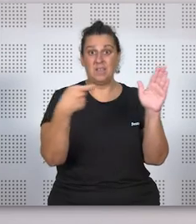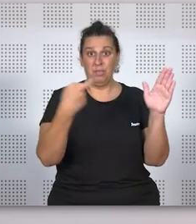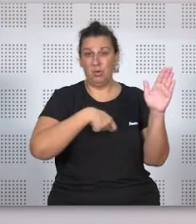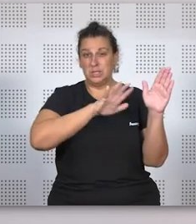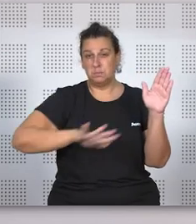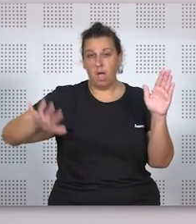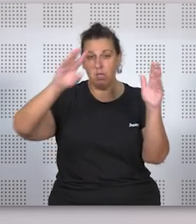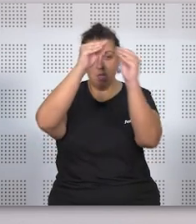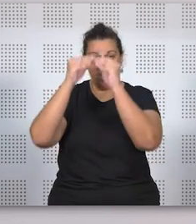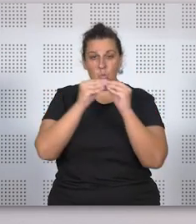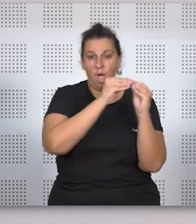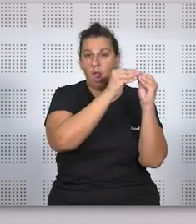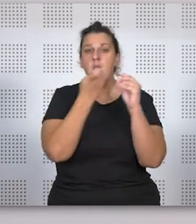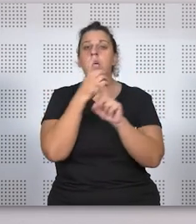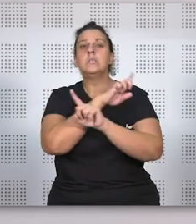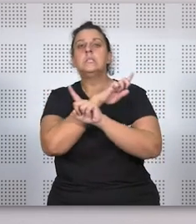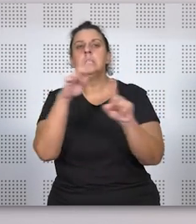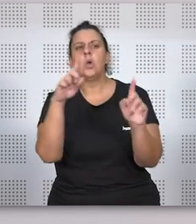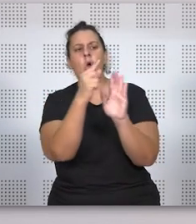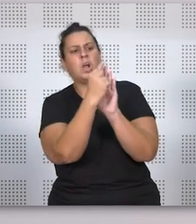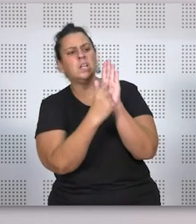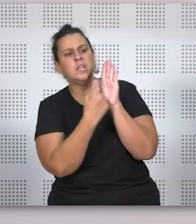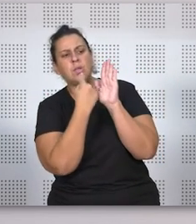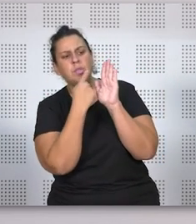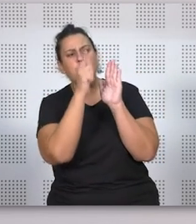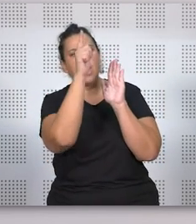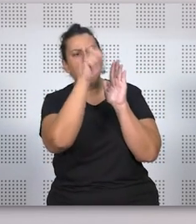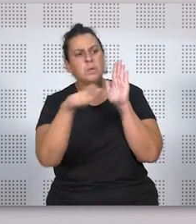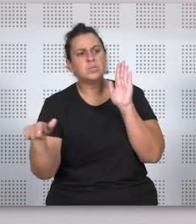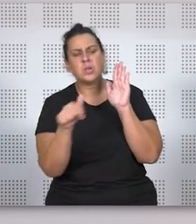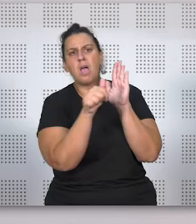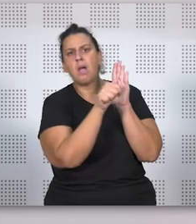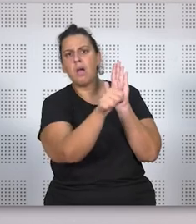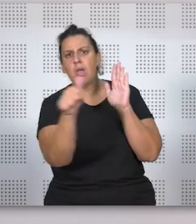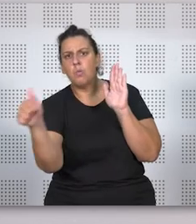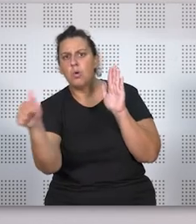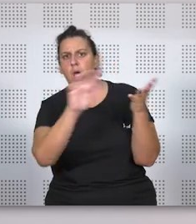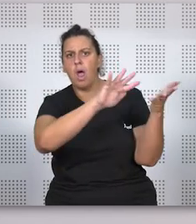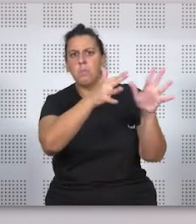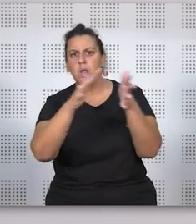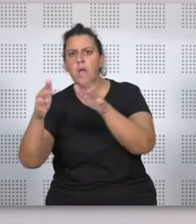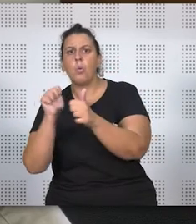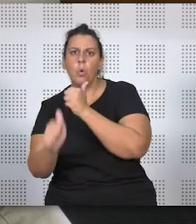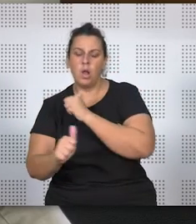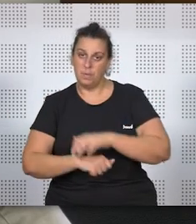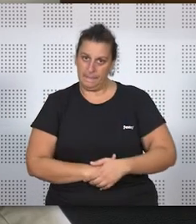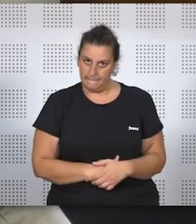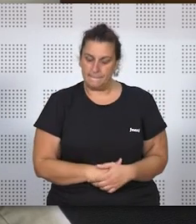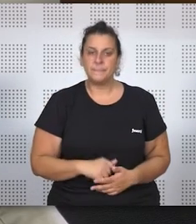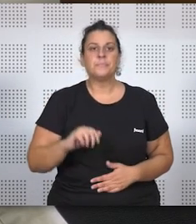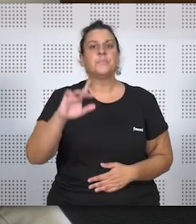no es así, ¿qué criterio es el que determina que a cada persona se le apliquen unas u otras? Sí,